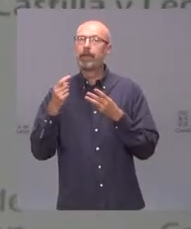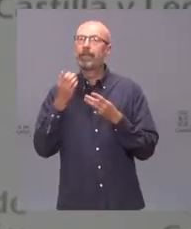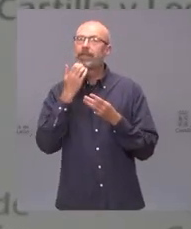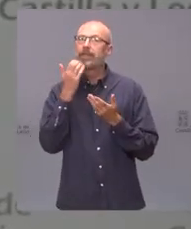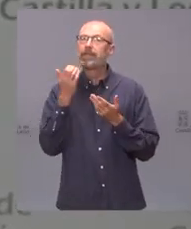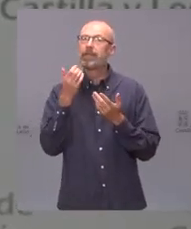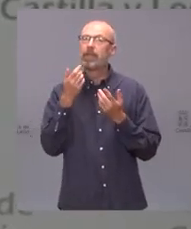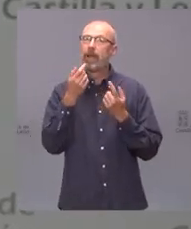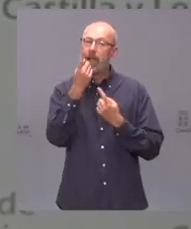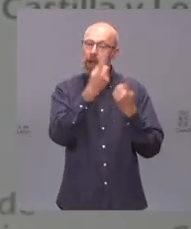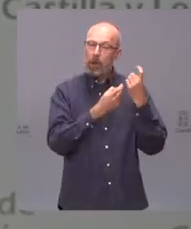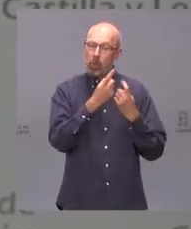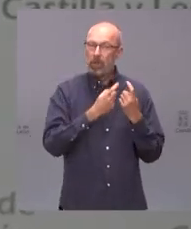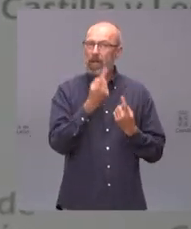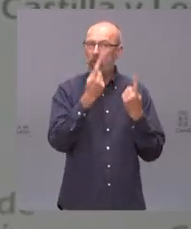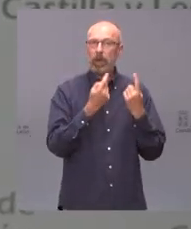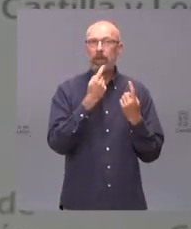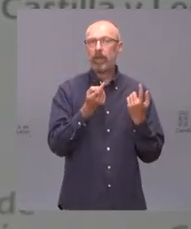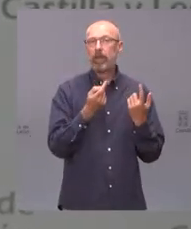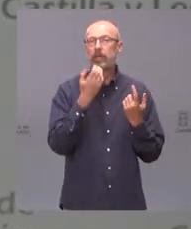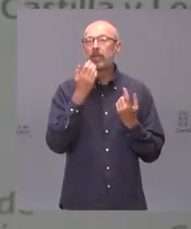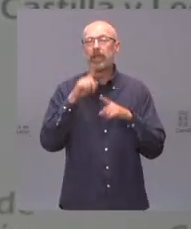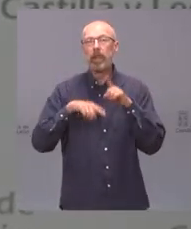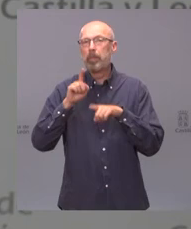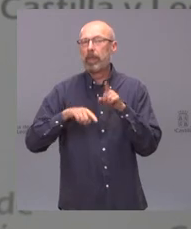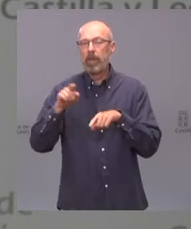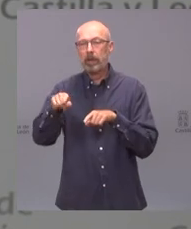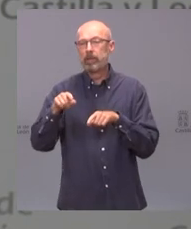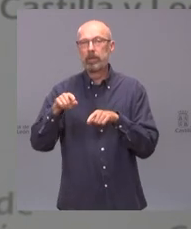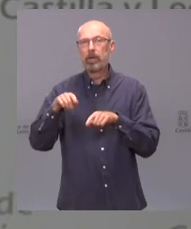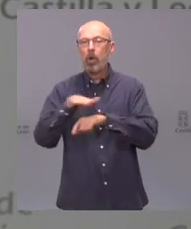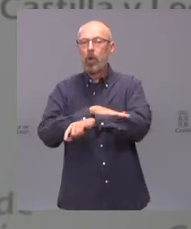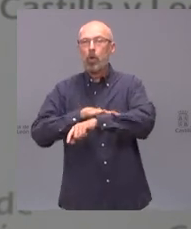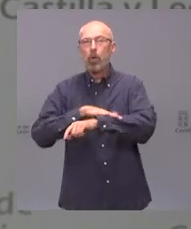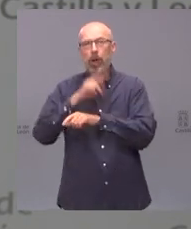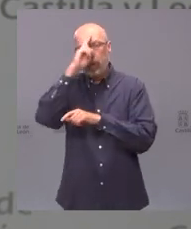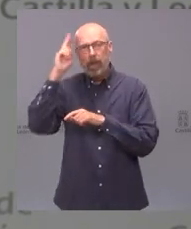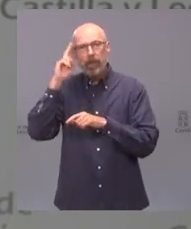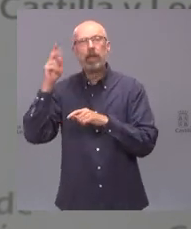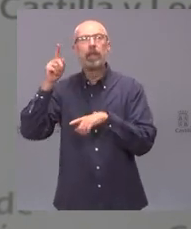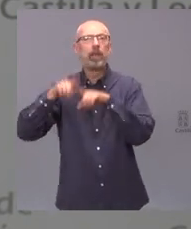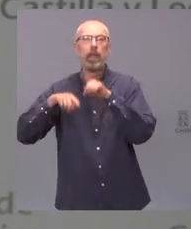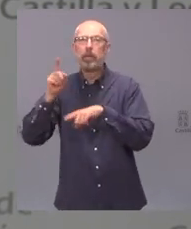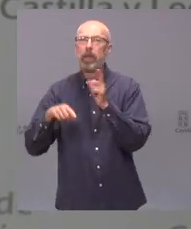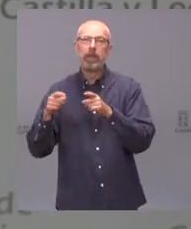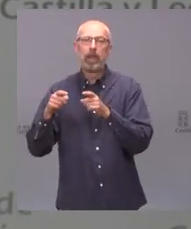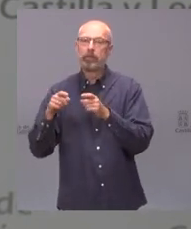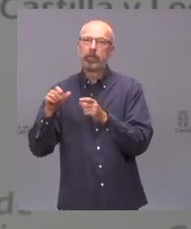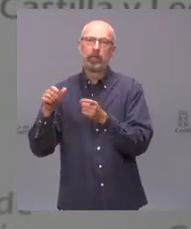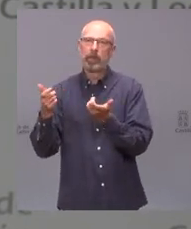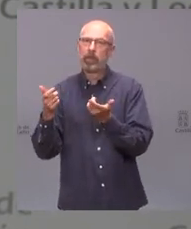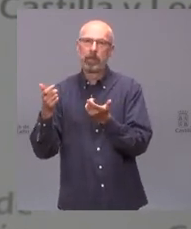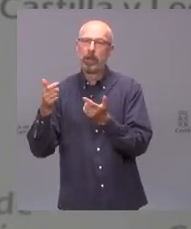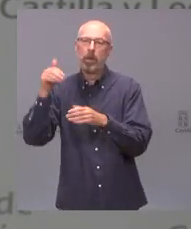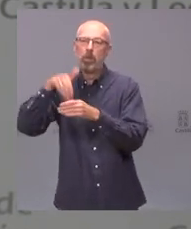está la gobernabilidad de Madrid y en un puñado de votos el centro la moderación la modernidad puede ser esa llave de gobierno